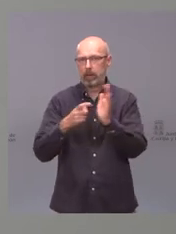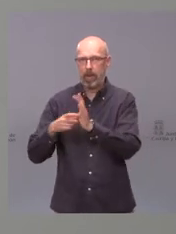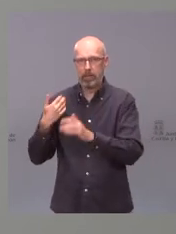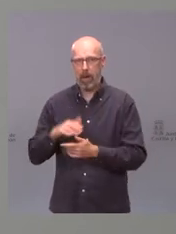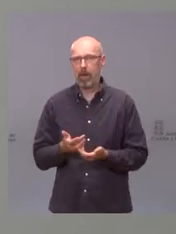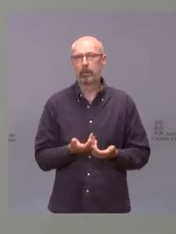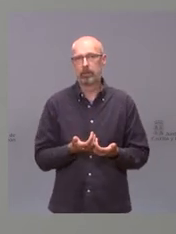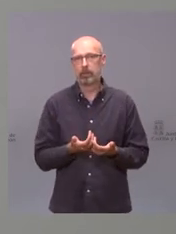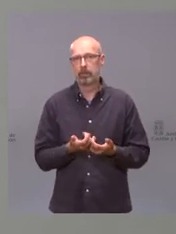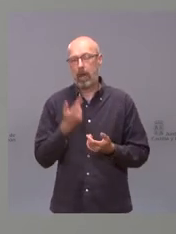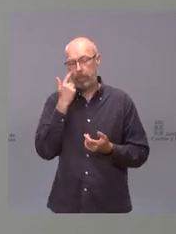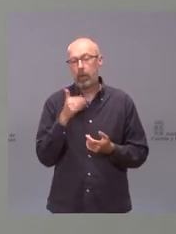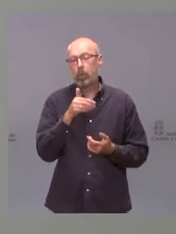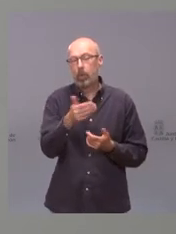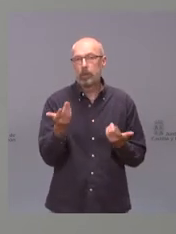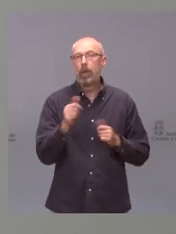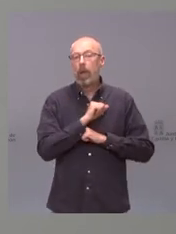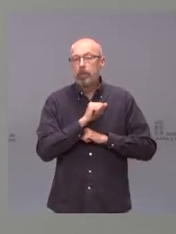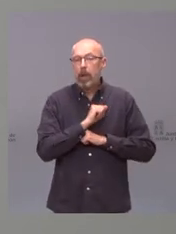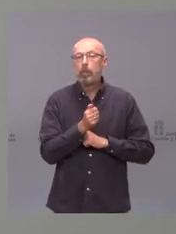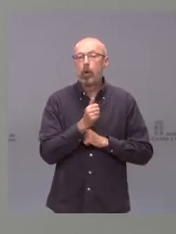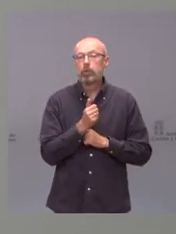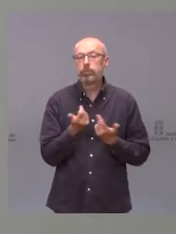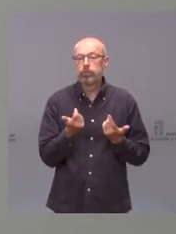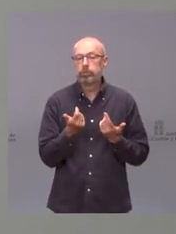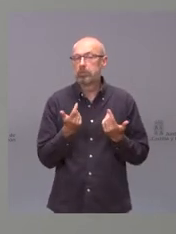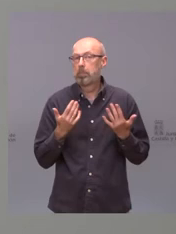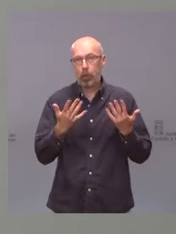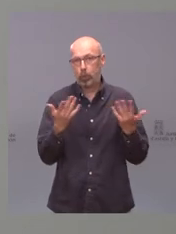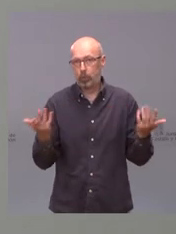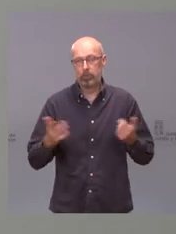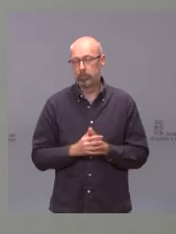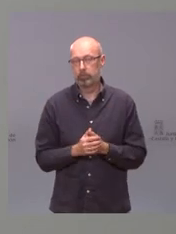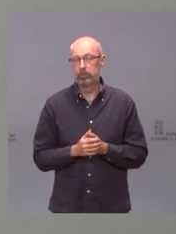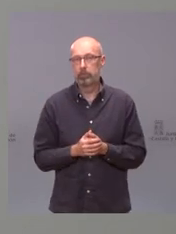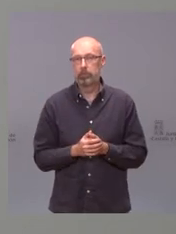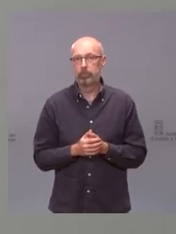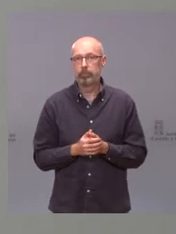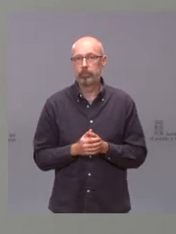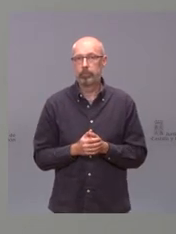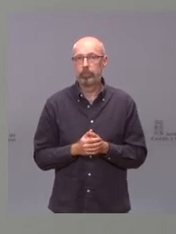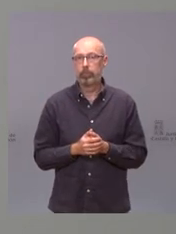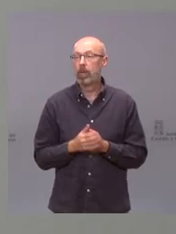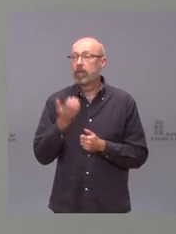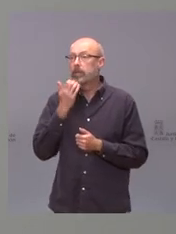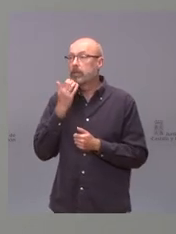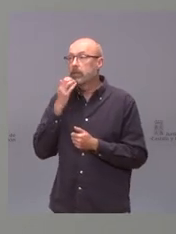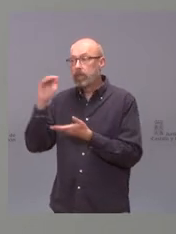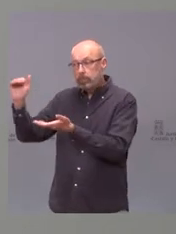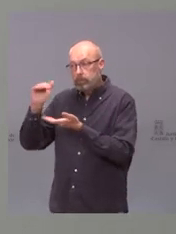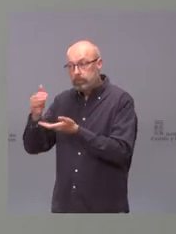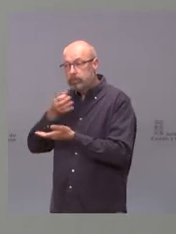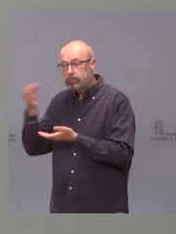vacuna vacunada y esperamos que sea en breve si es así pues daremos todo el ritmo posible